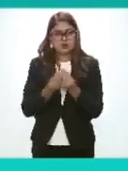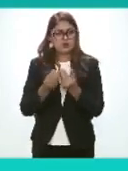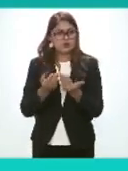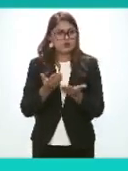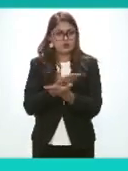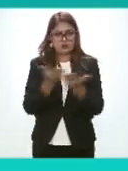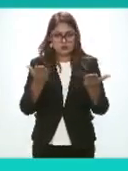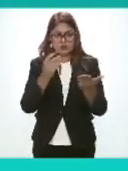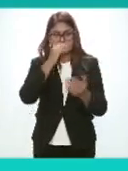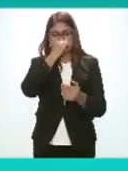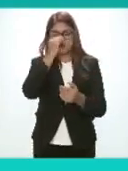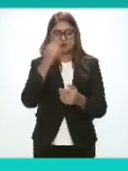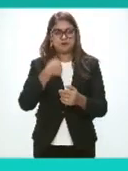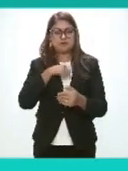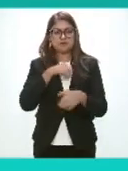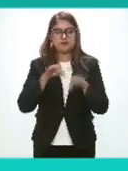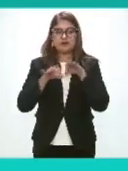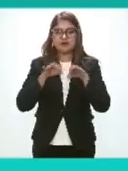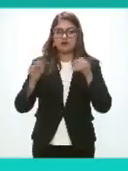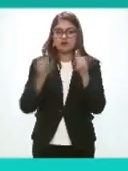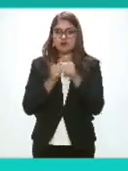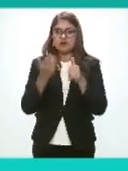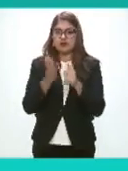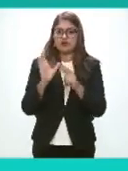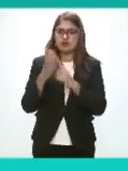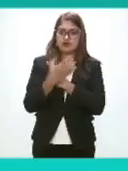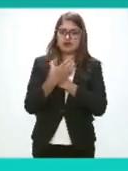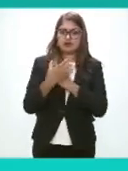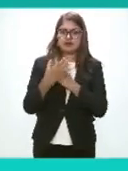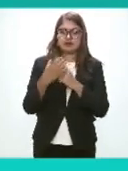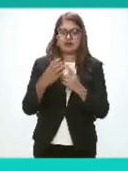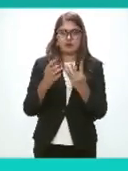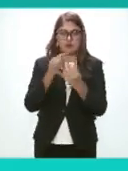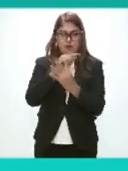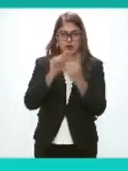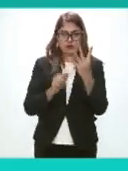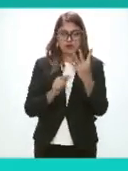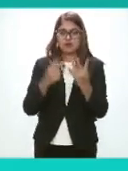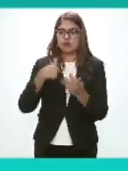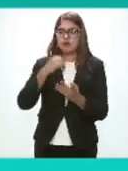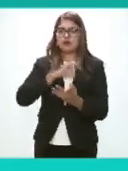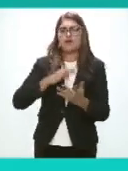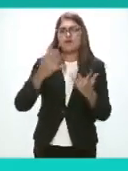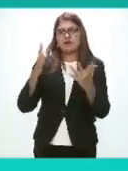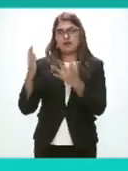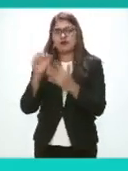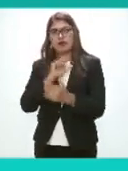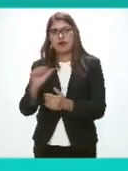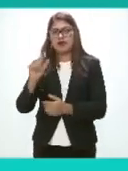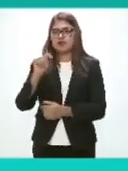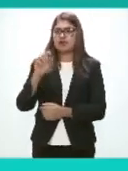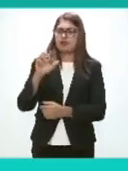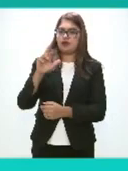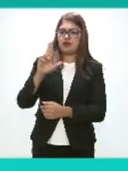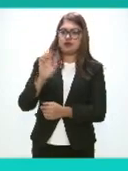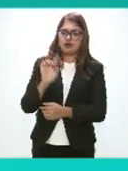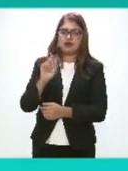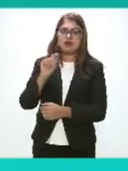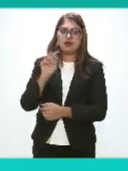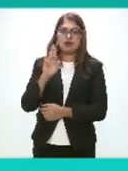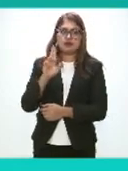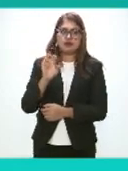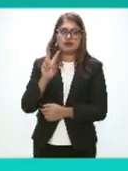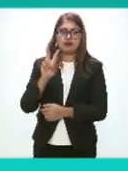Trabajamos mucho En las cuatro comisiones Que hoy Felicito a Tere Tere Treviño Por su punto La verdad